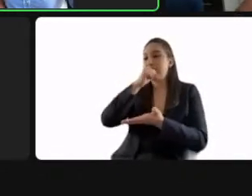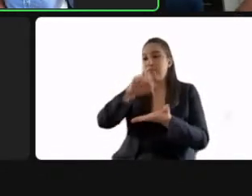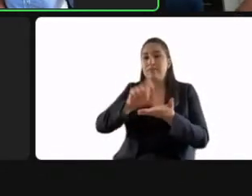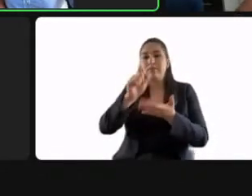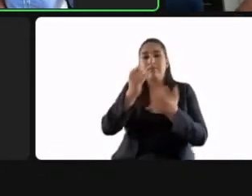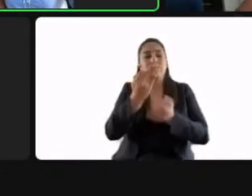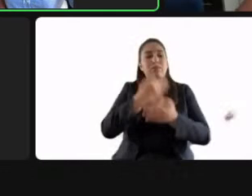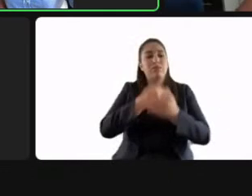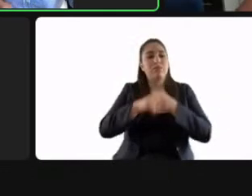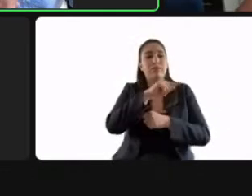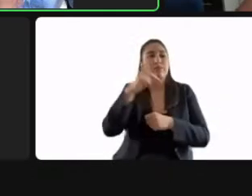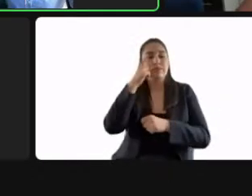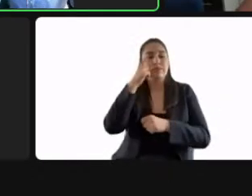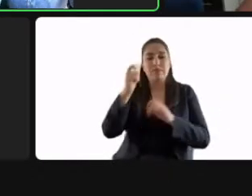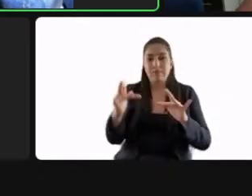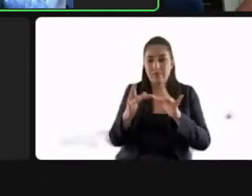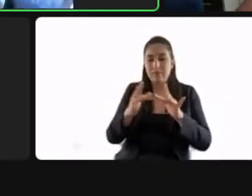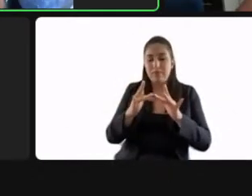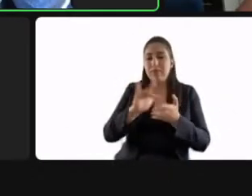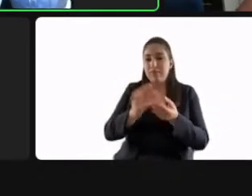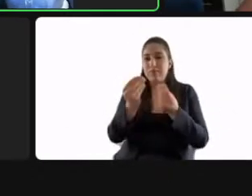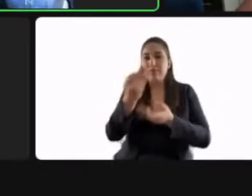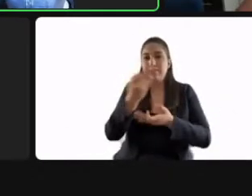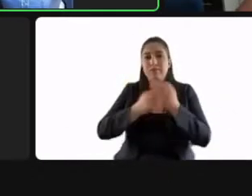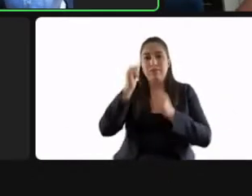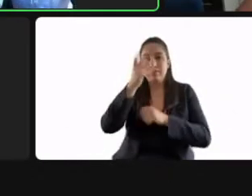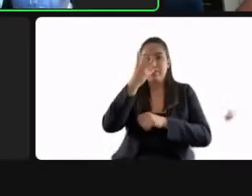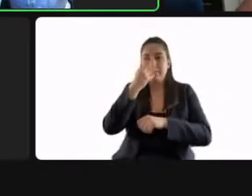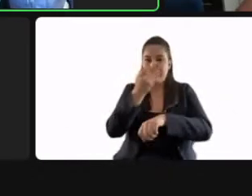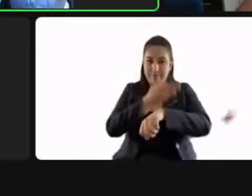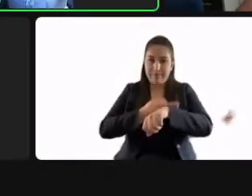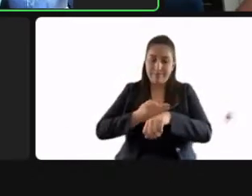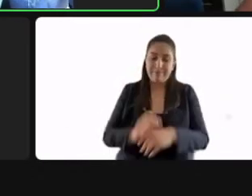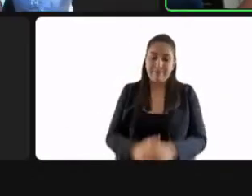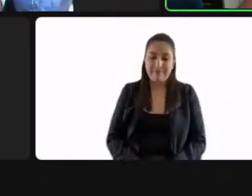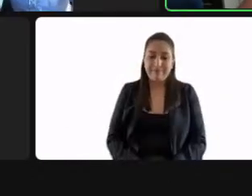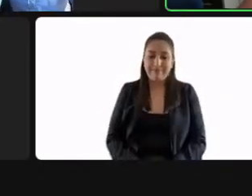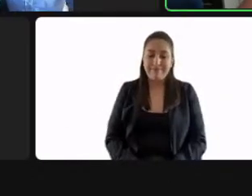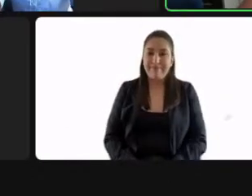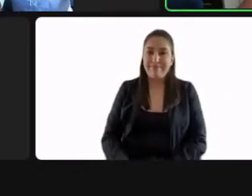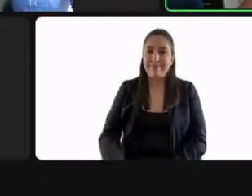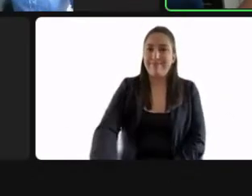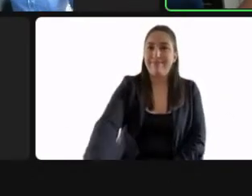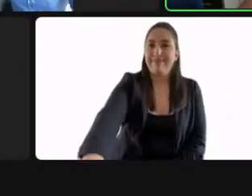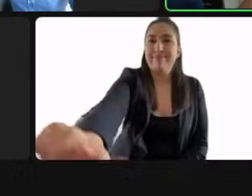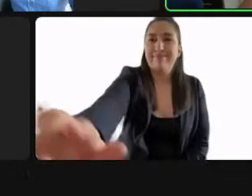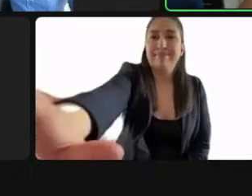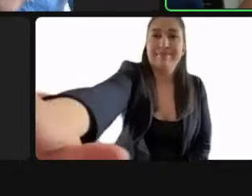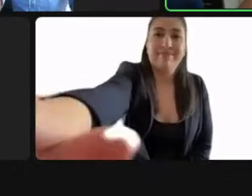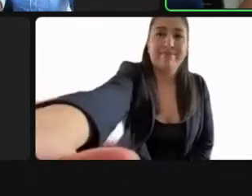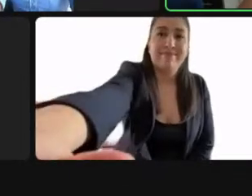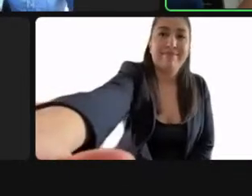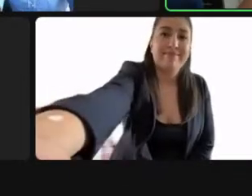presentes y a todos los que nos acompañan. Muchísimas gracias y que tengan excelente día. Muchas gracias. Gracias.